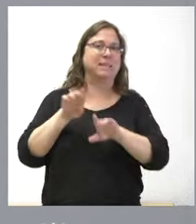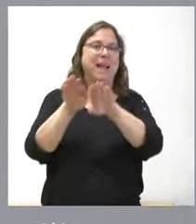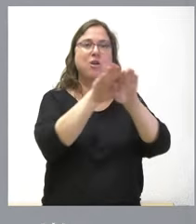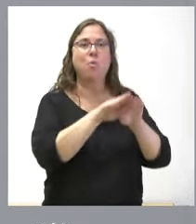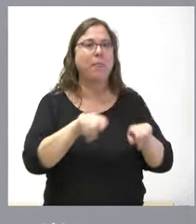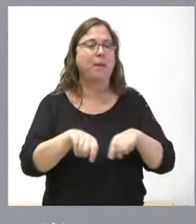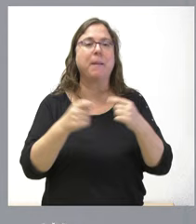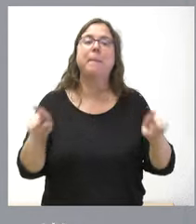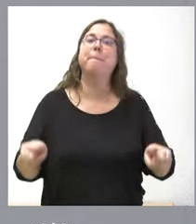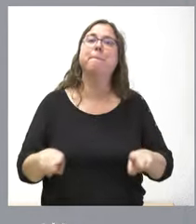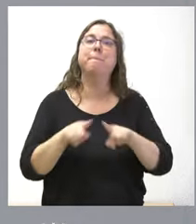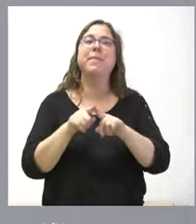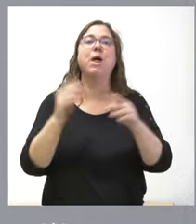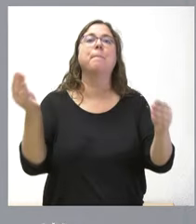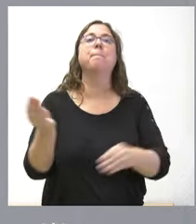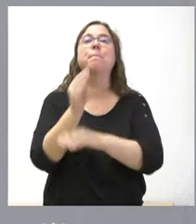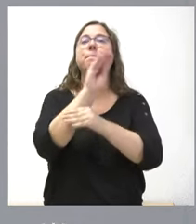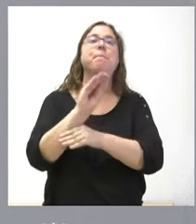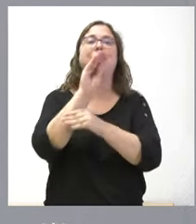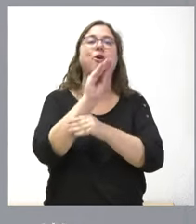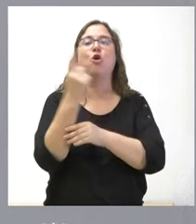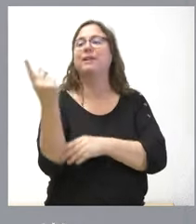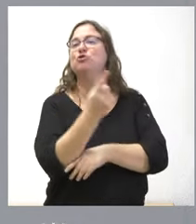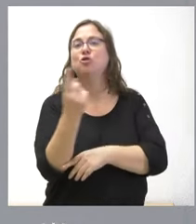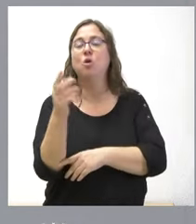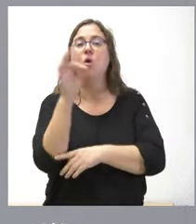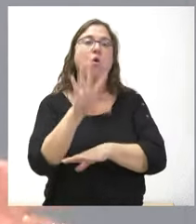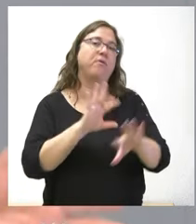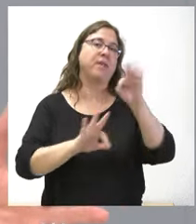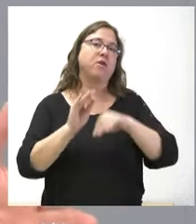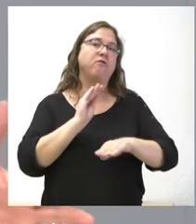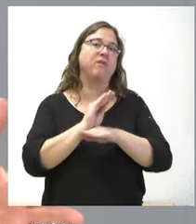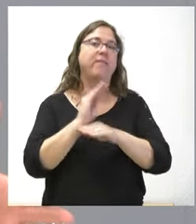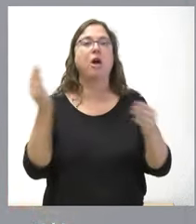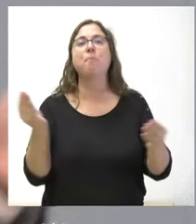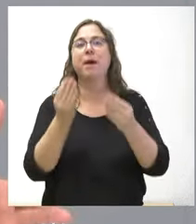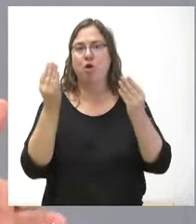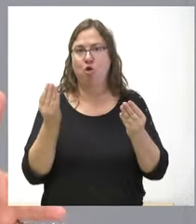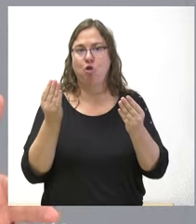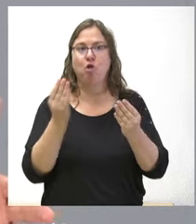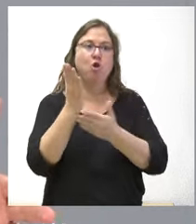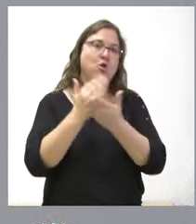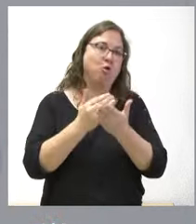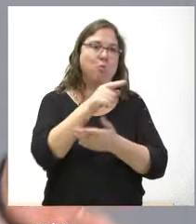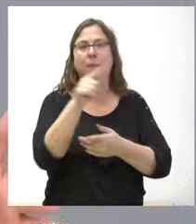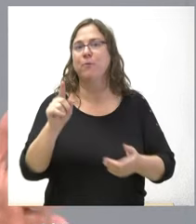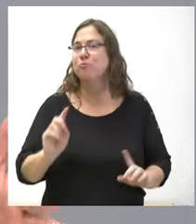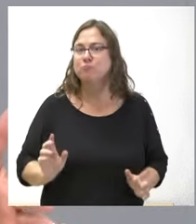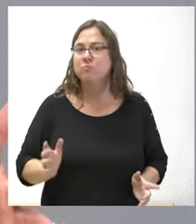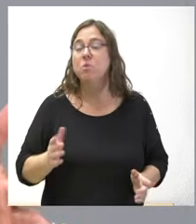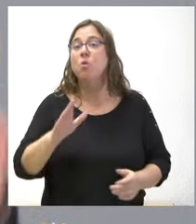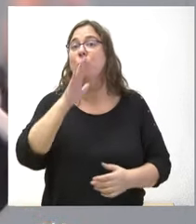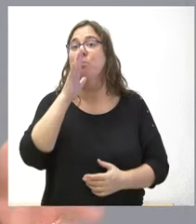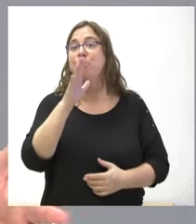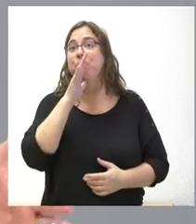sea una decisión de tratar mejor a los españoles respecto de otros o bien una decisión de financiar mejor a unas comunidades autónomas sencillamente